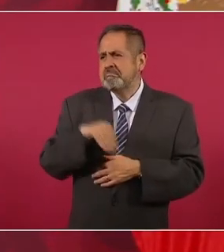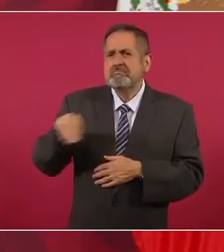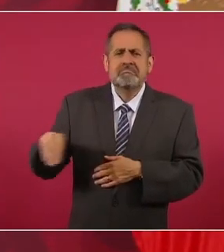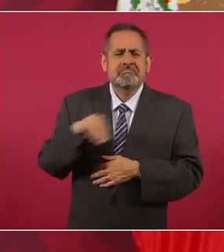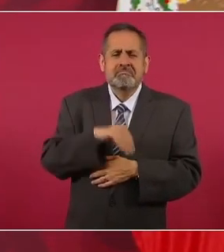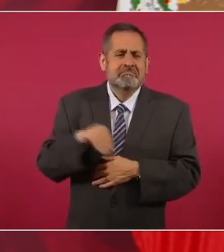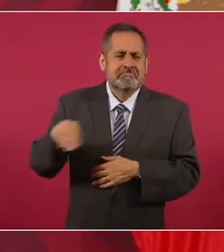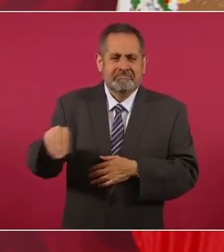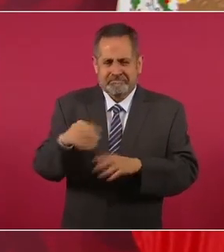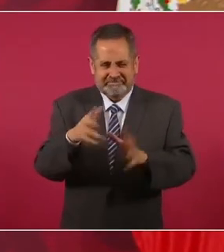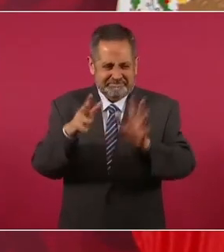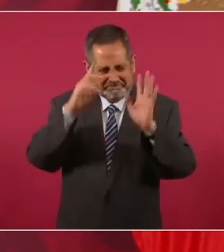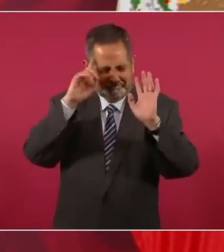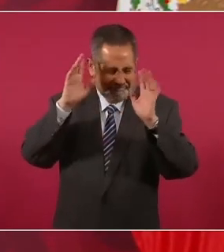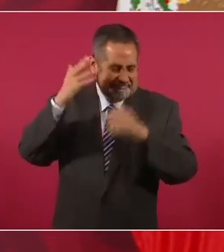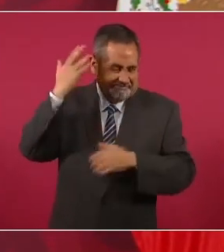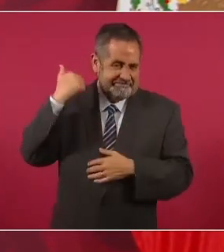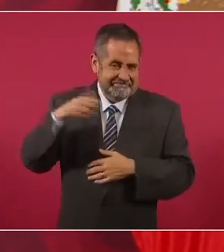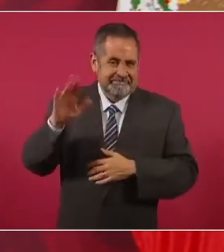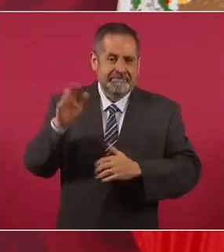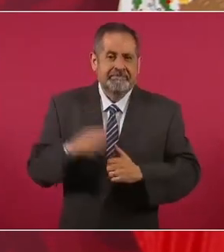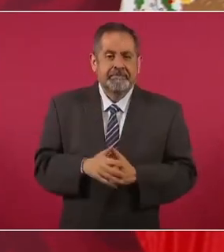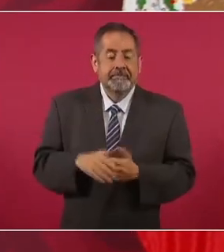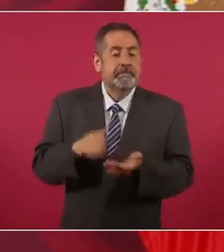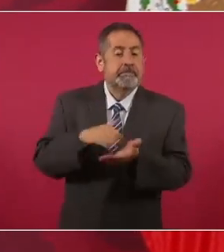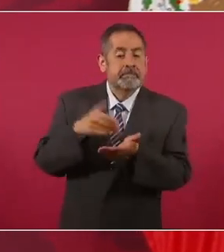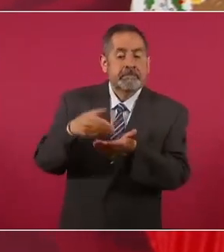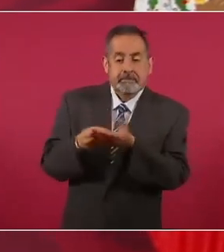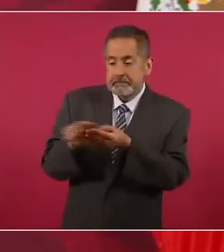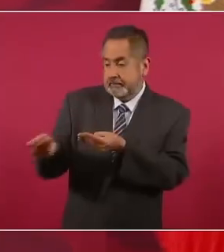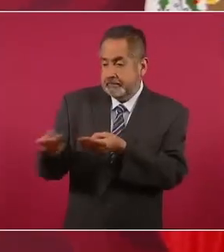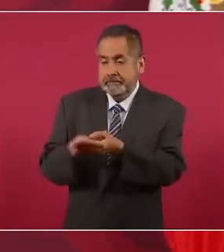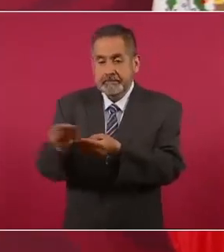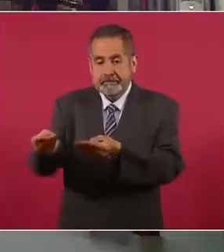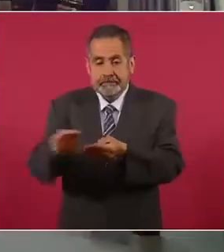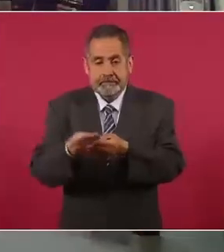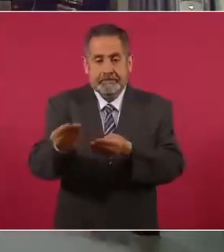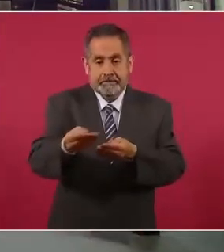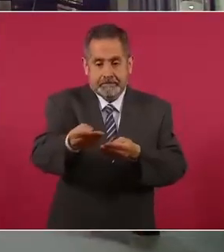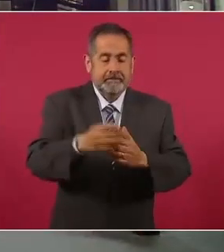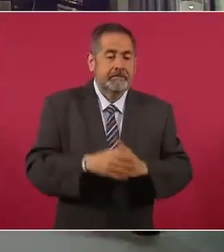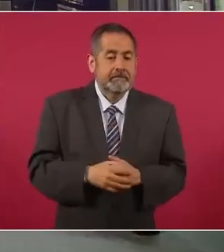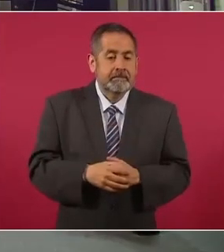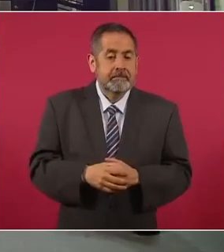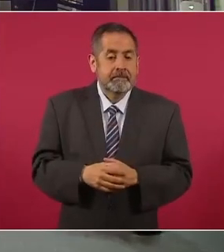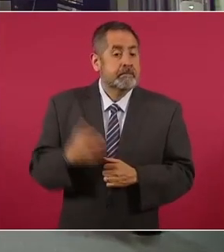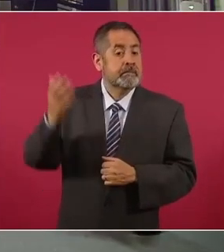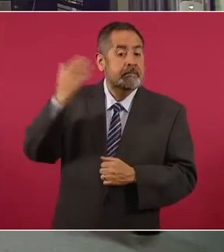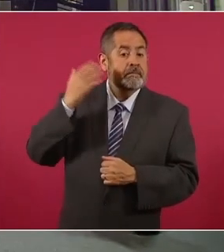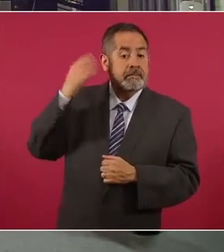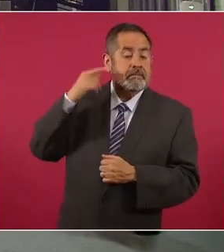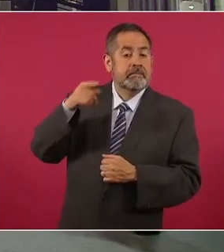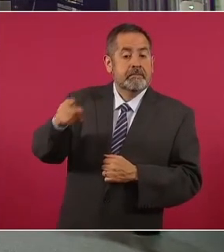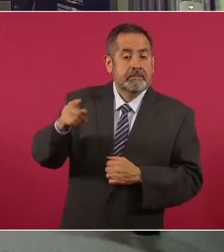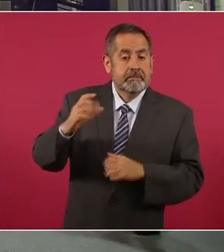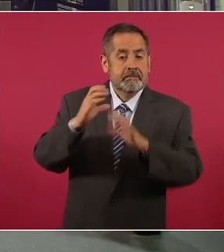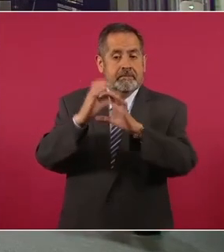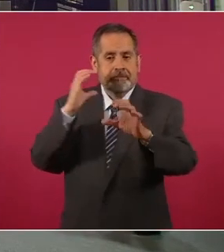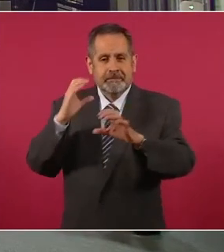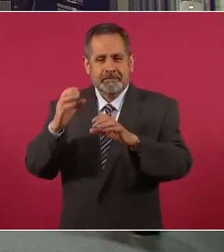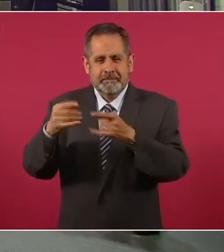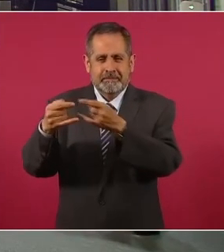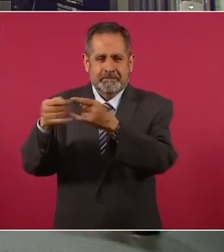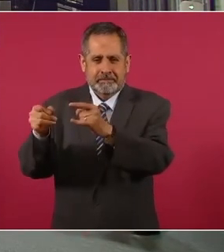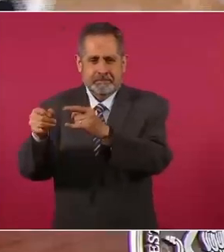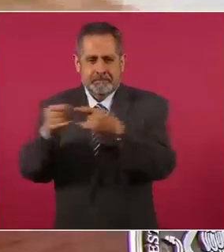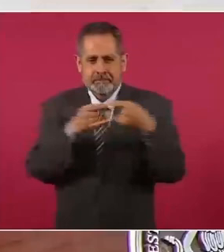algo parecido. y entregaba yo a los volantes y antes los camiones tenían puerta por atrás y